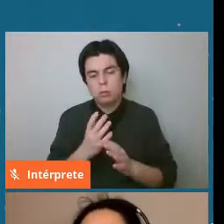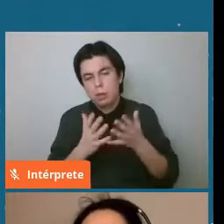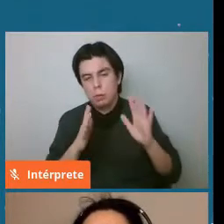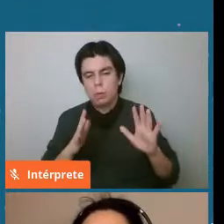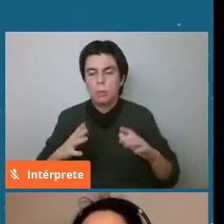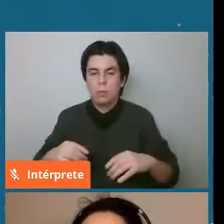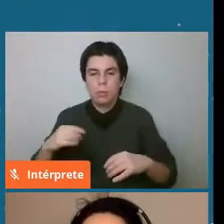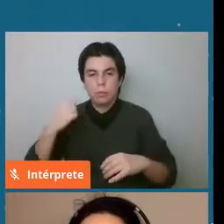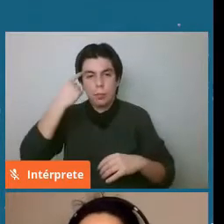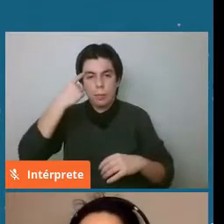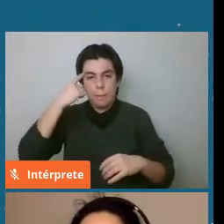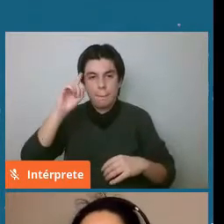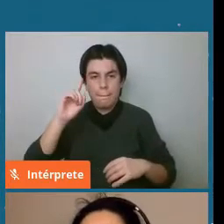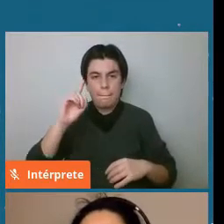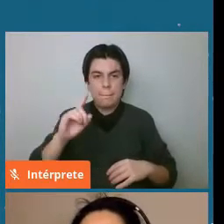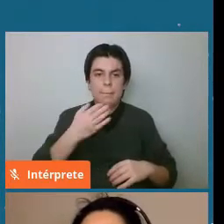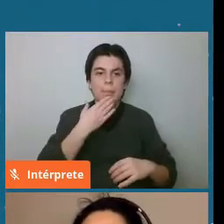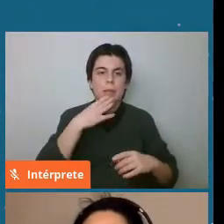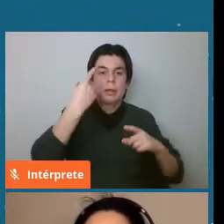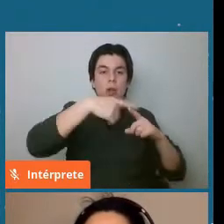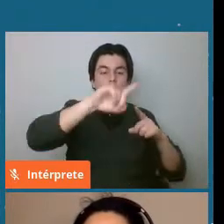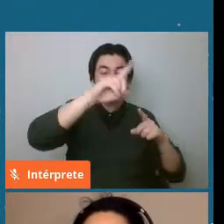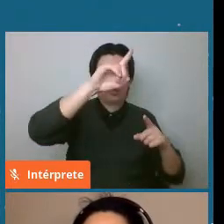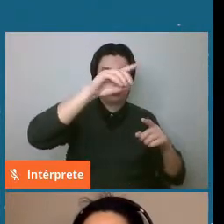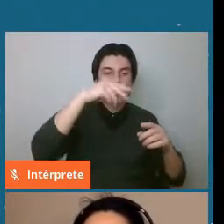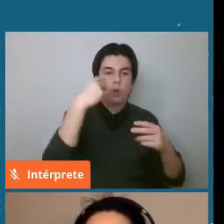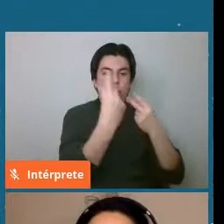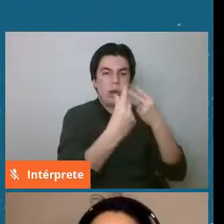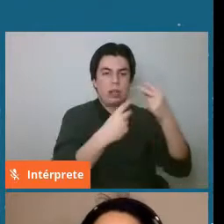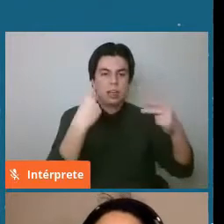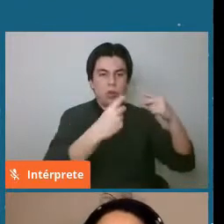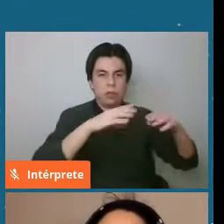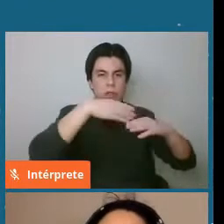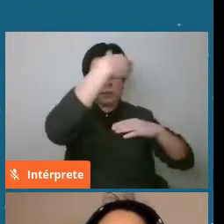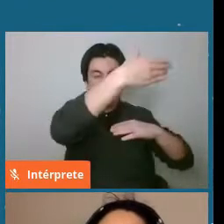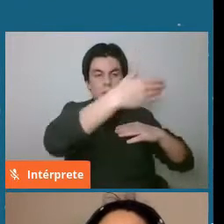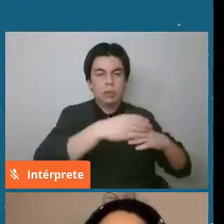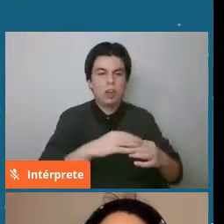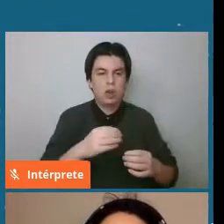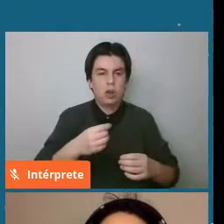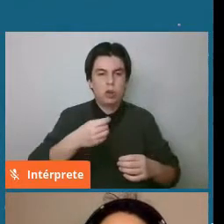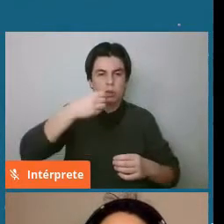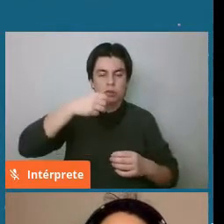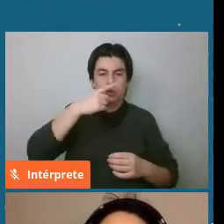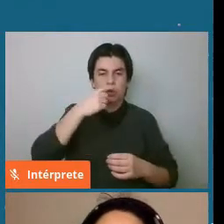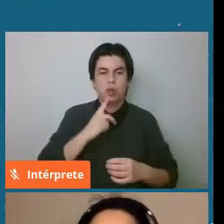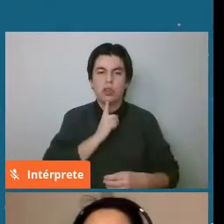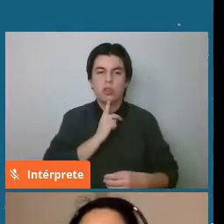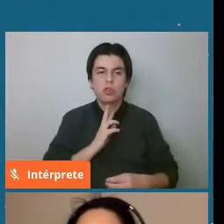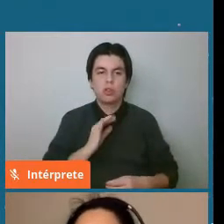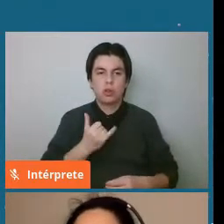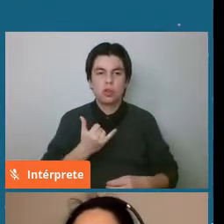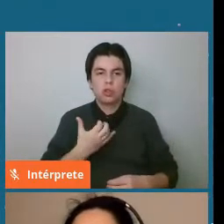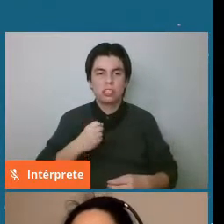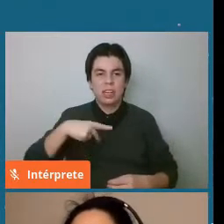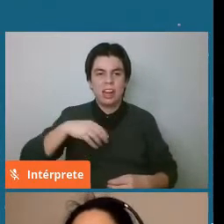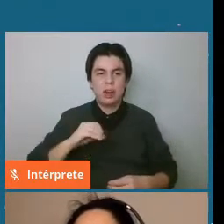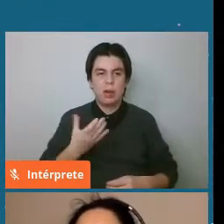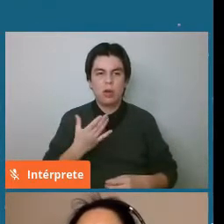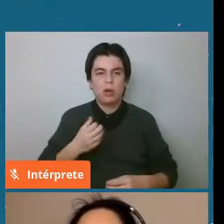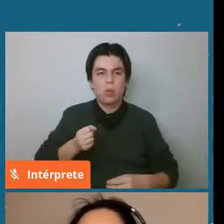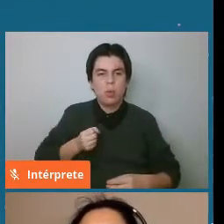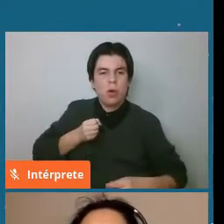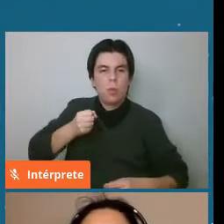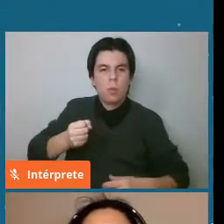Además existen otros tipos de asteroides, como los troyanos que van asociados, que pastorean de alguna forma al planeta